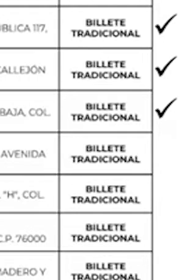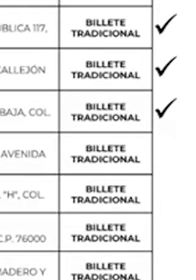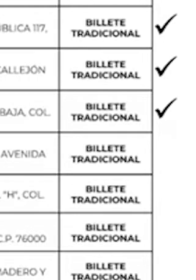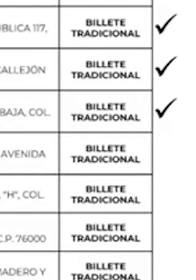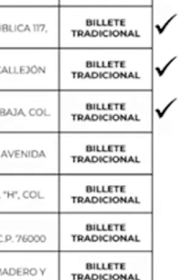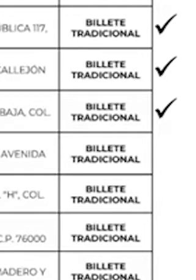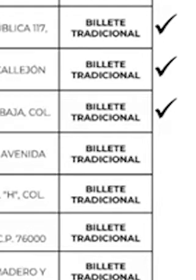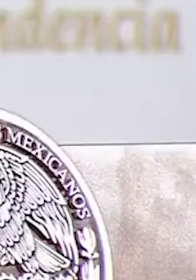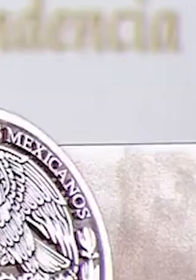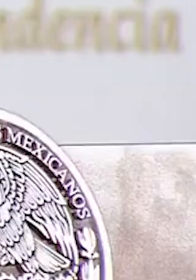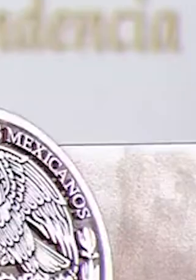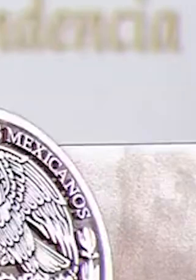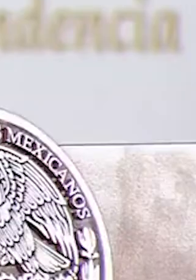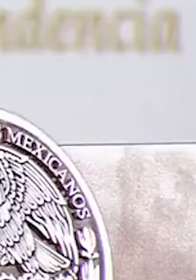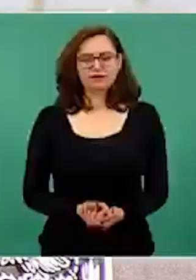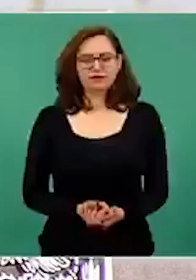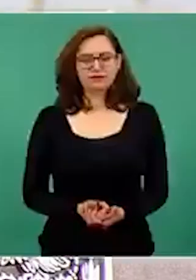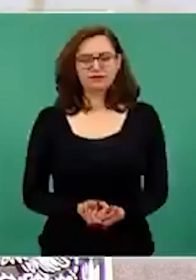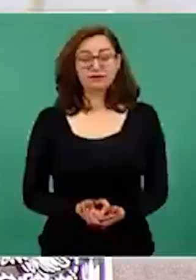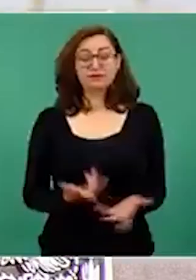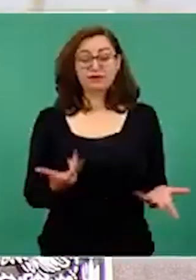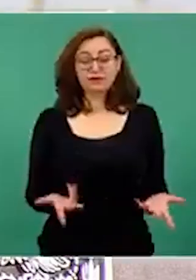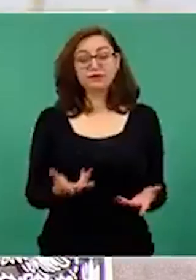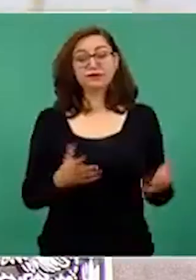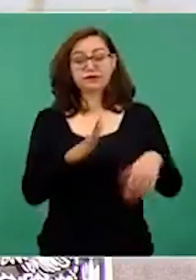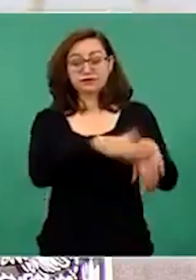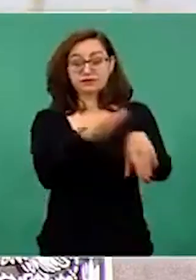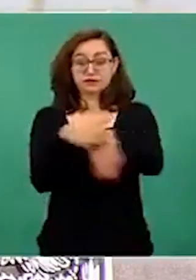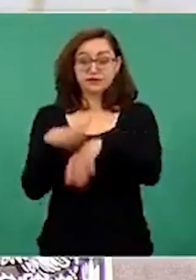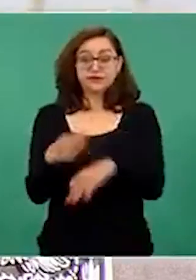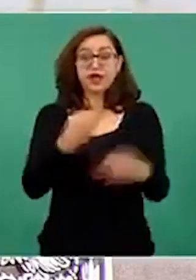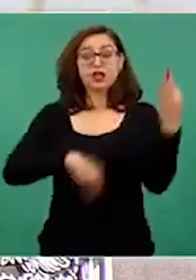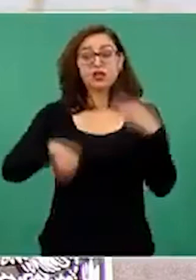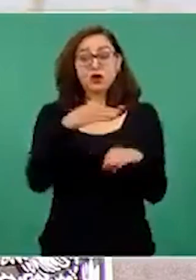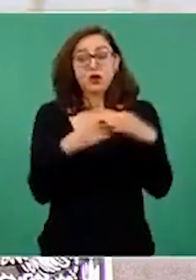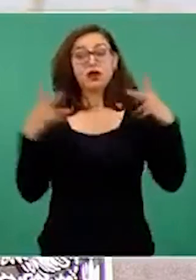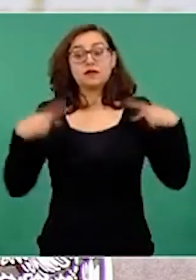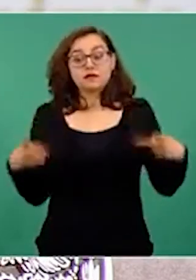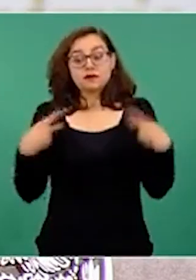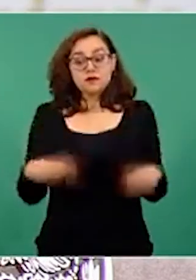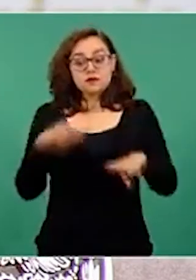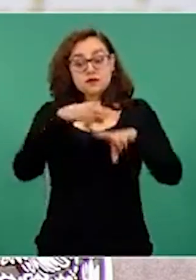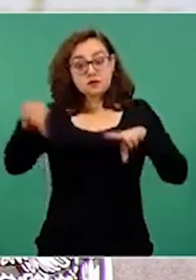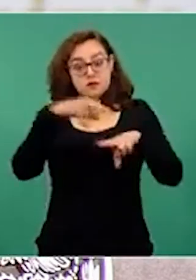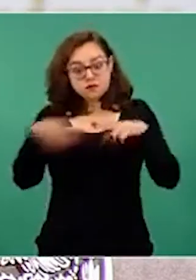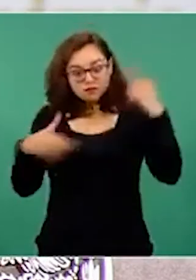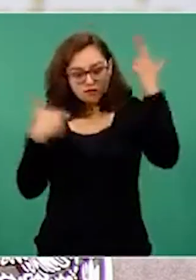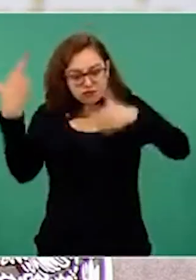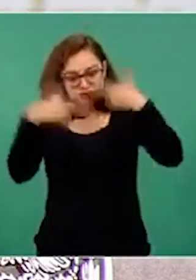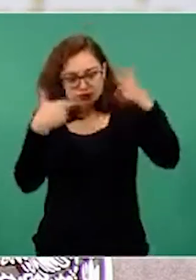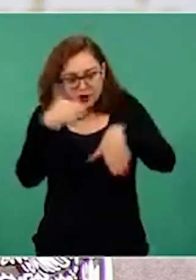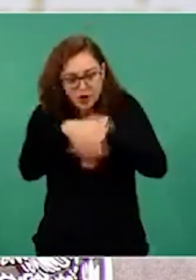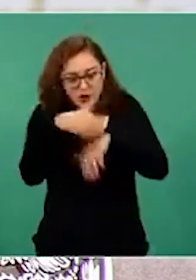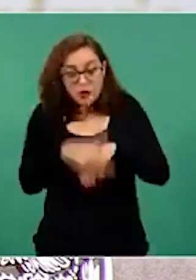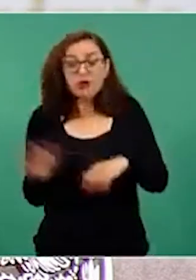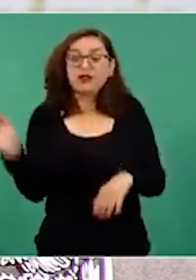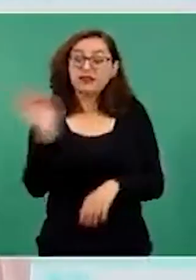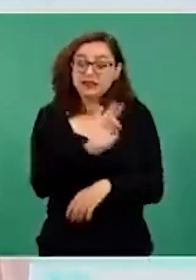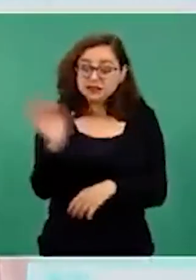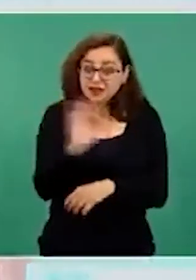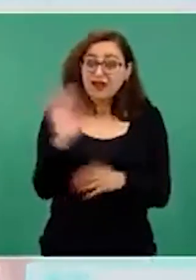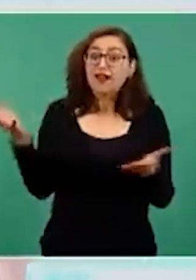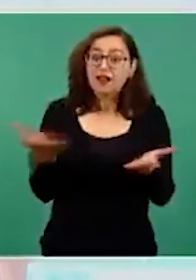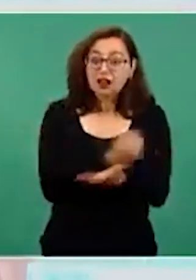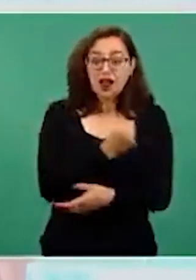revisen sus billetes, porque a veces la gente no cree que se los gana o no los revisa y sin embargo pueden estar